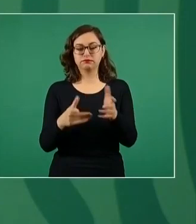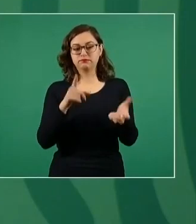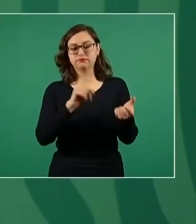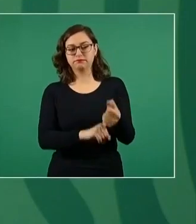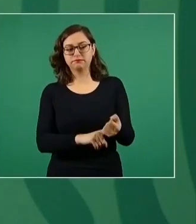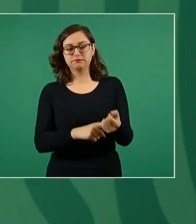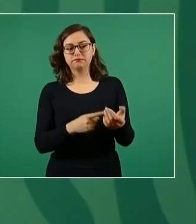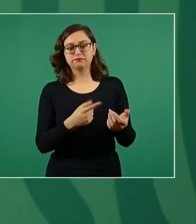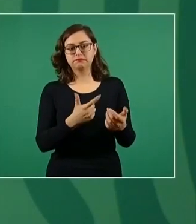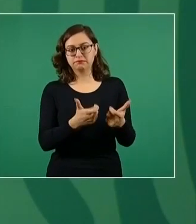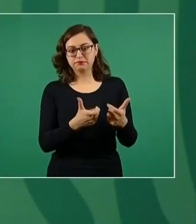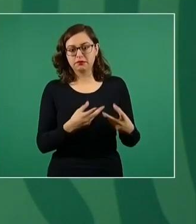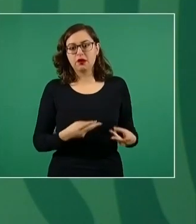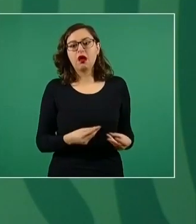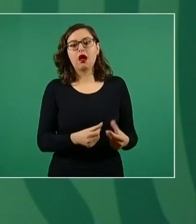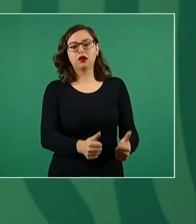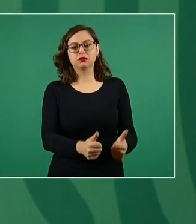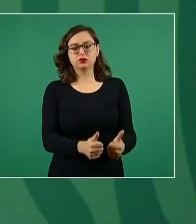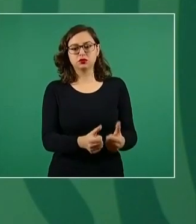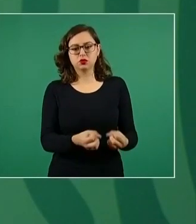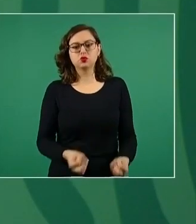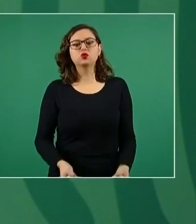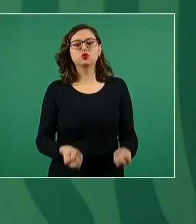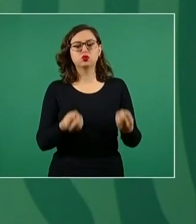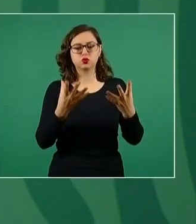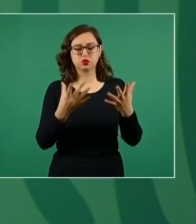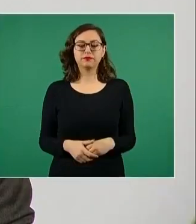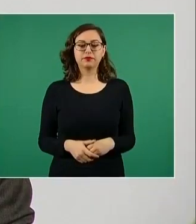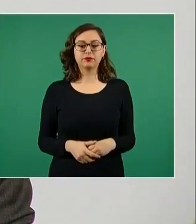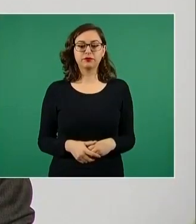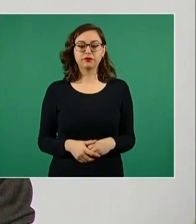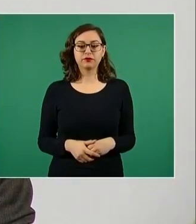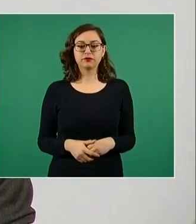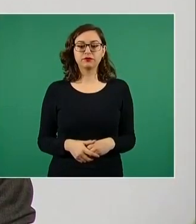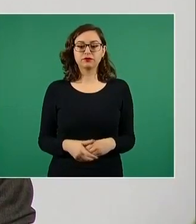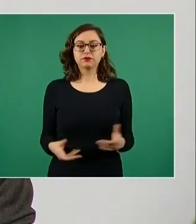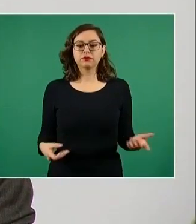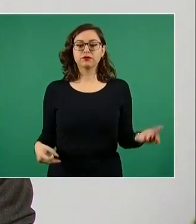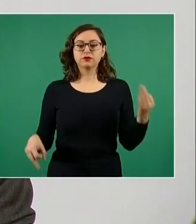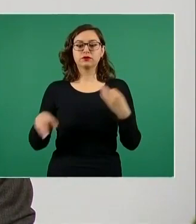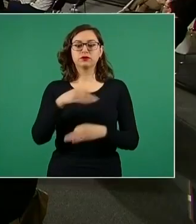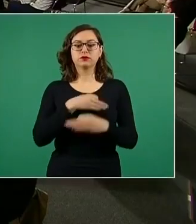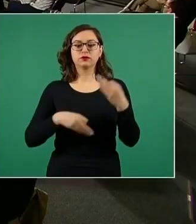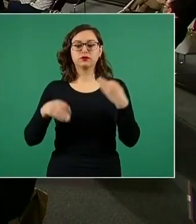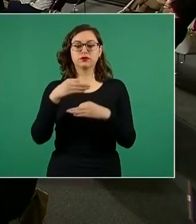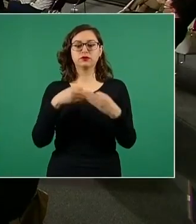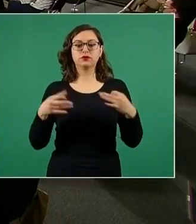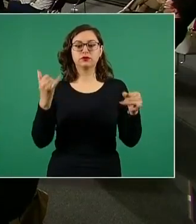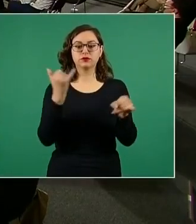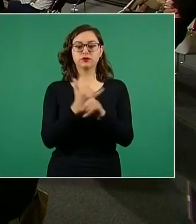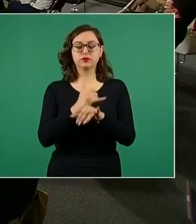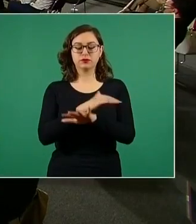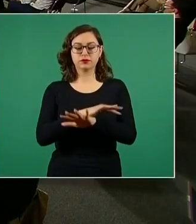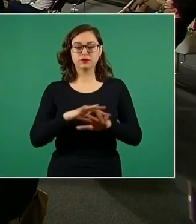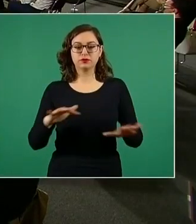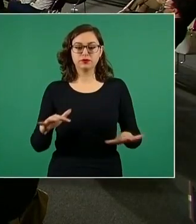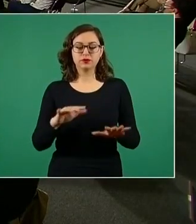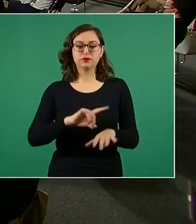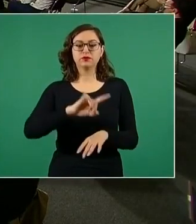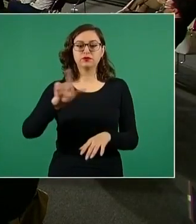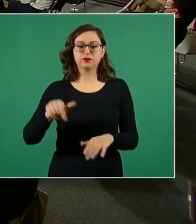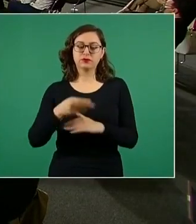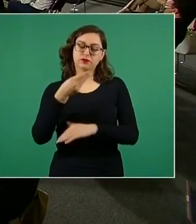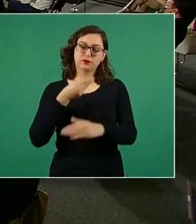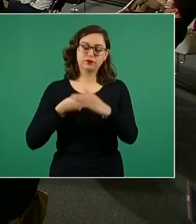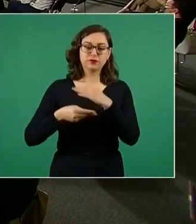se movió en estos contratos? Toda esta información va a la Fiscalía General